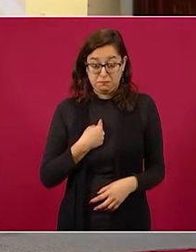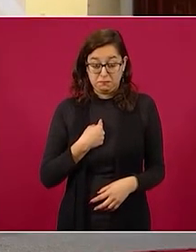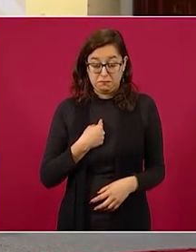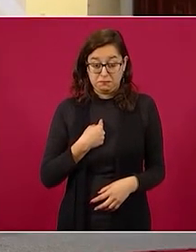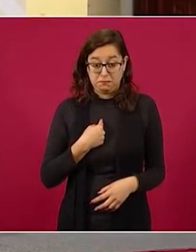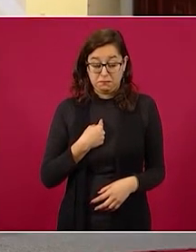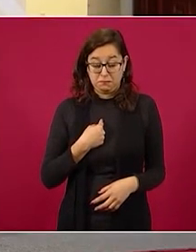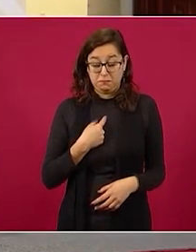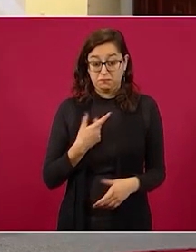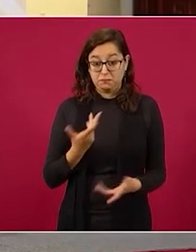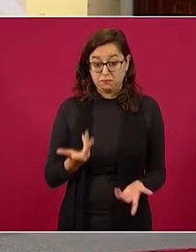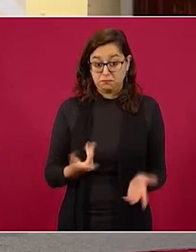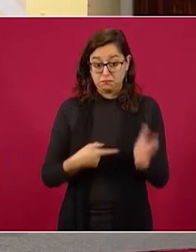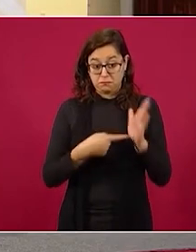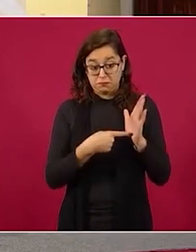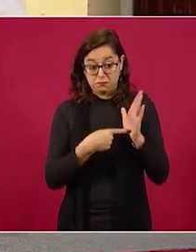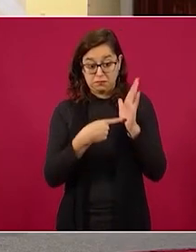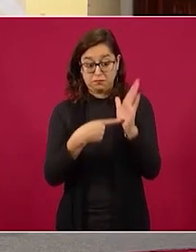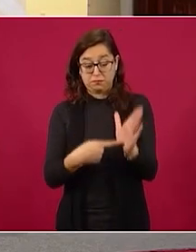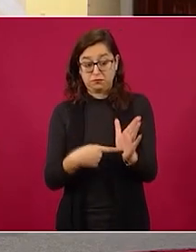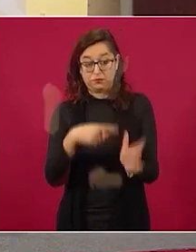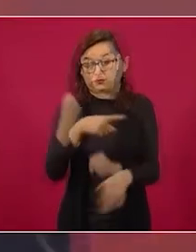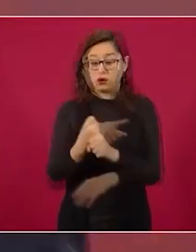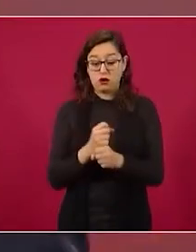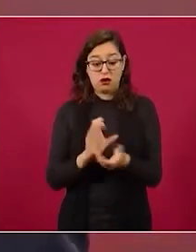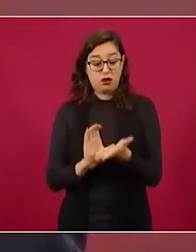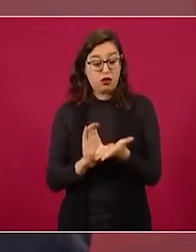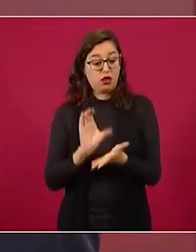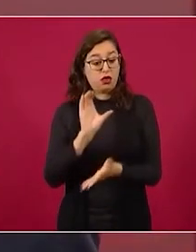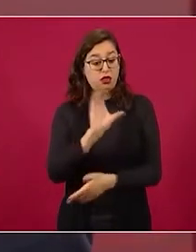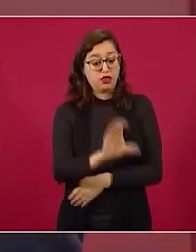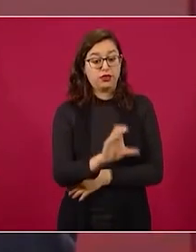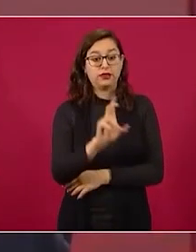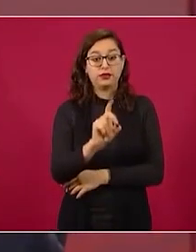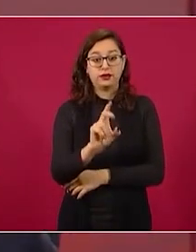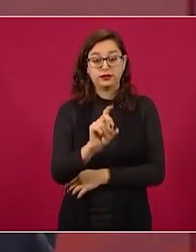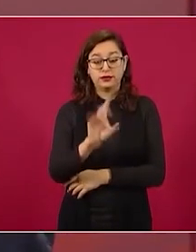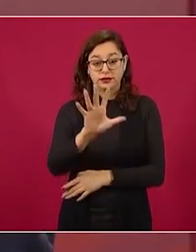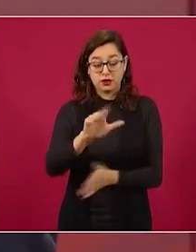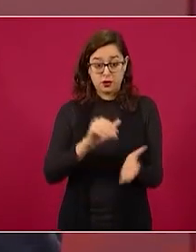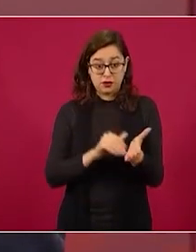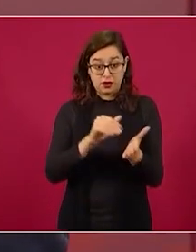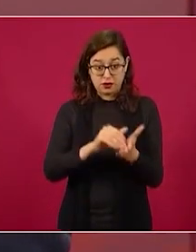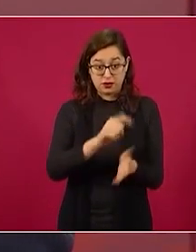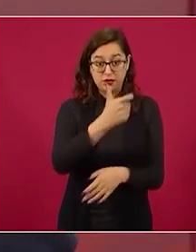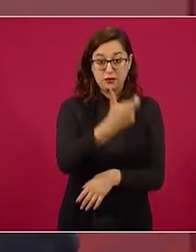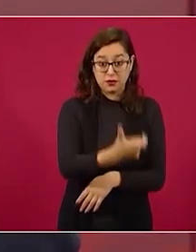recibió el año pasado 35 millones pues es porque tengo las pruebas